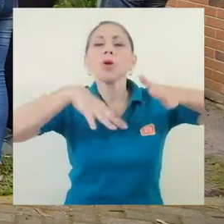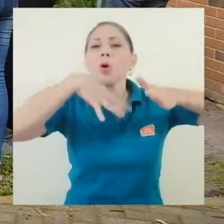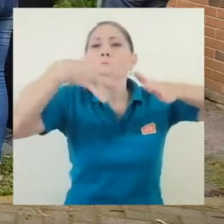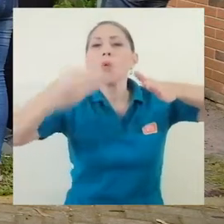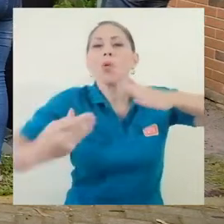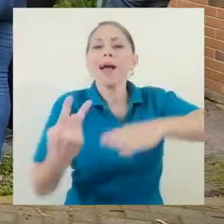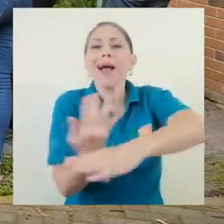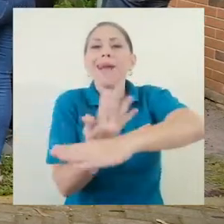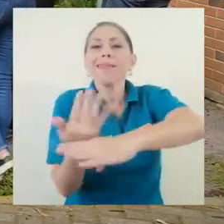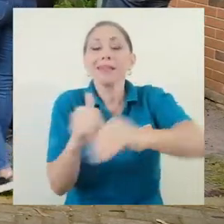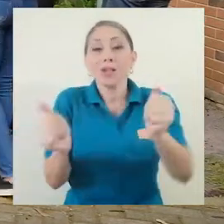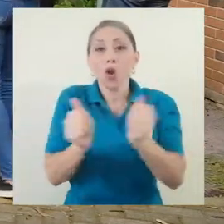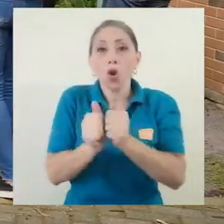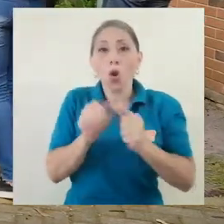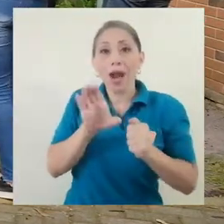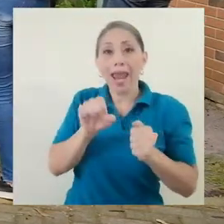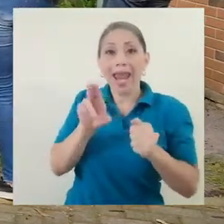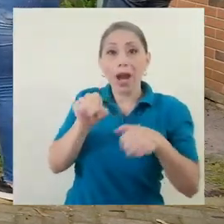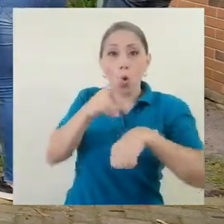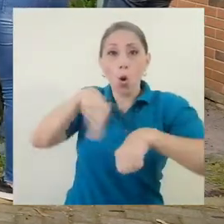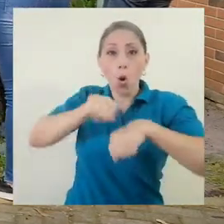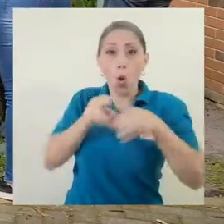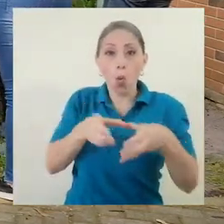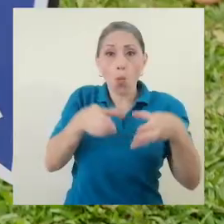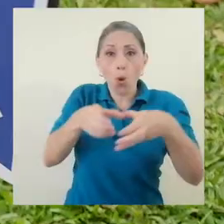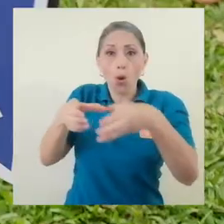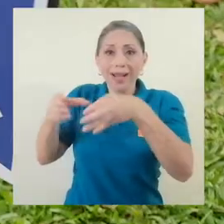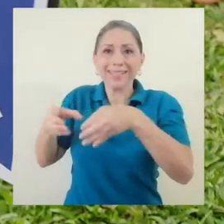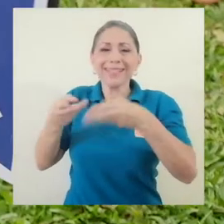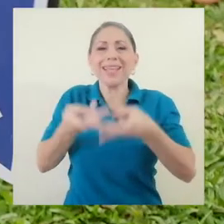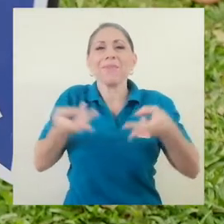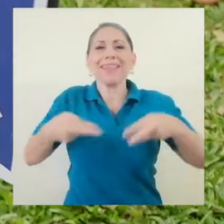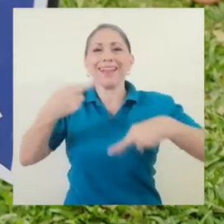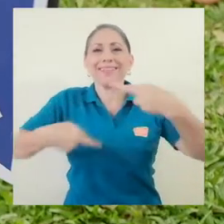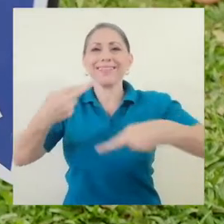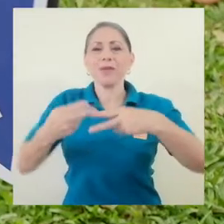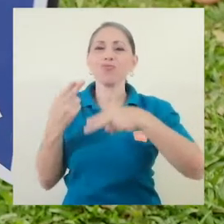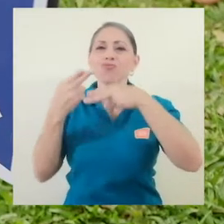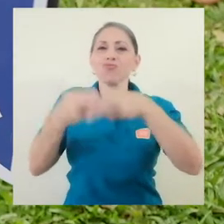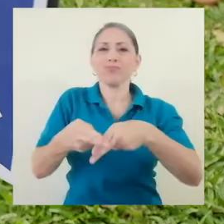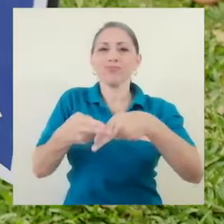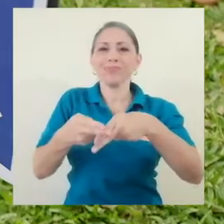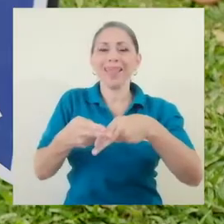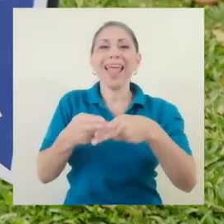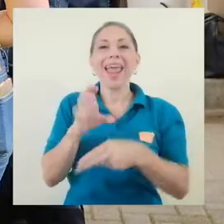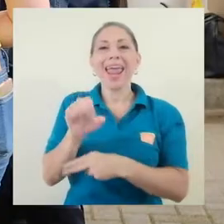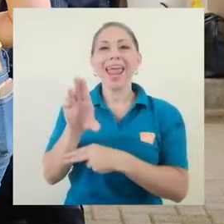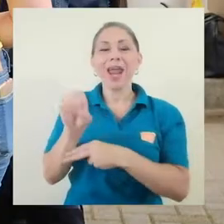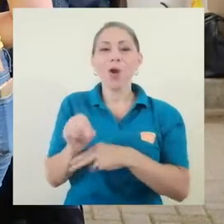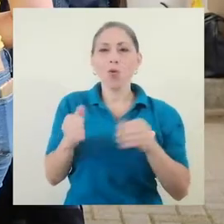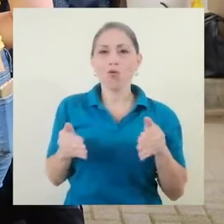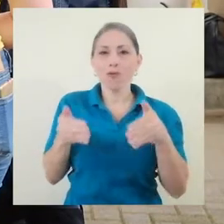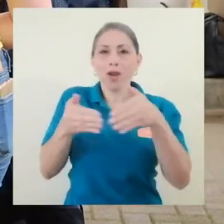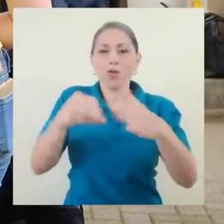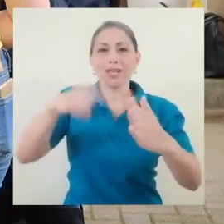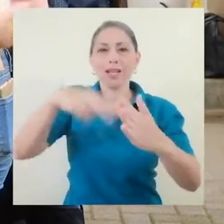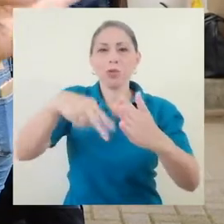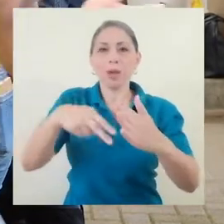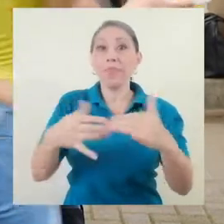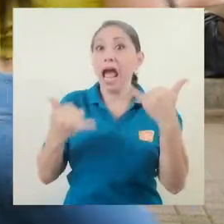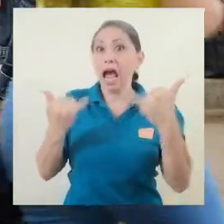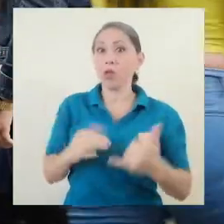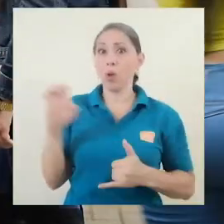diseñado a base de ecobloques y materiales reciclables, se denomina Ecorincón de Lectura. Si bien la actual